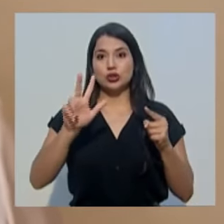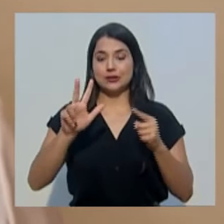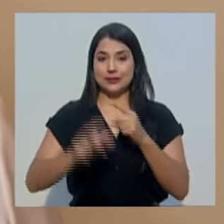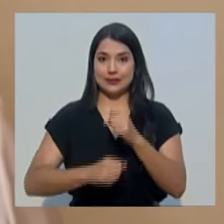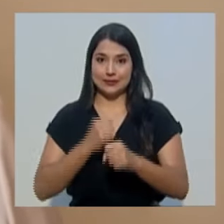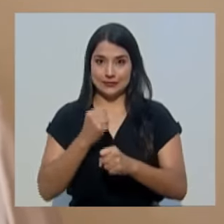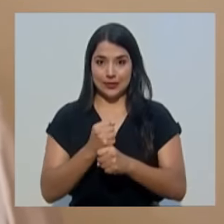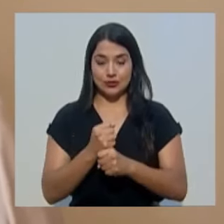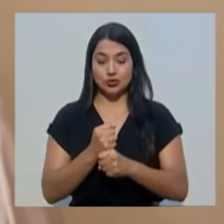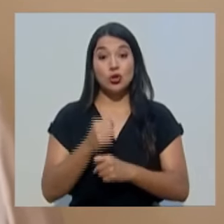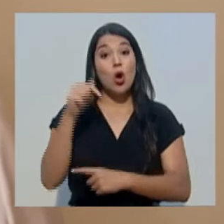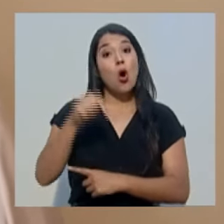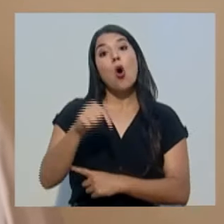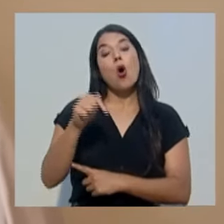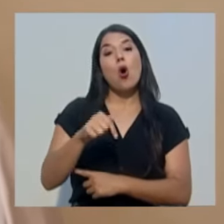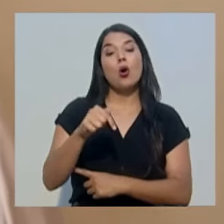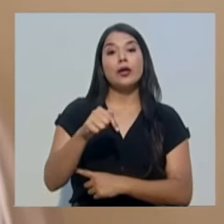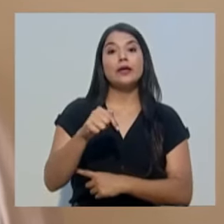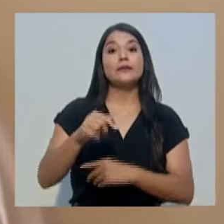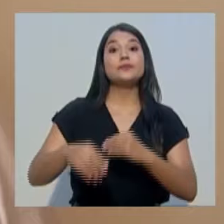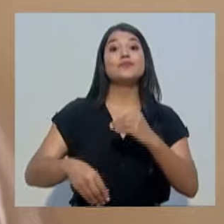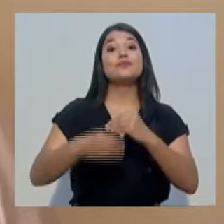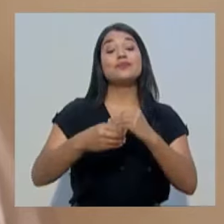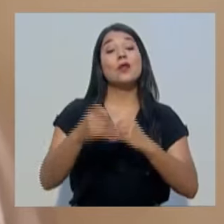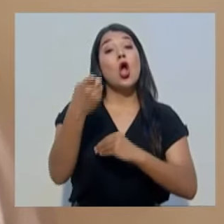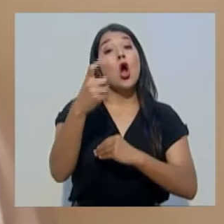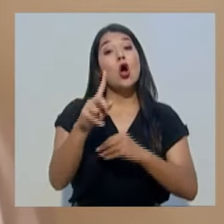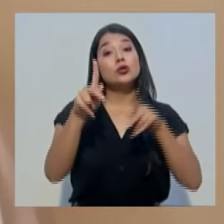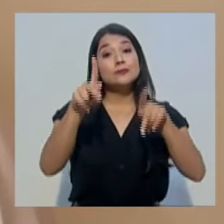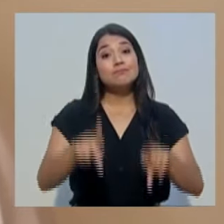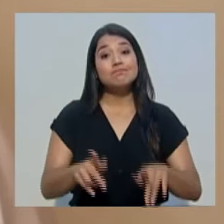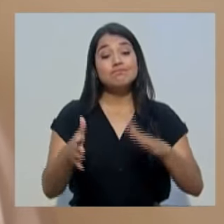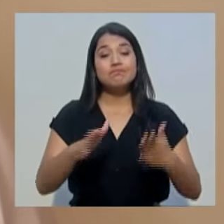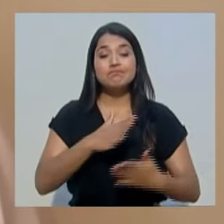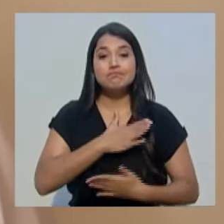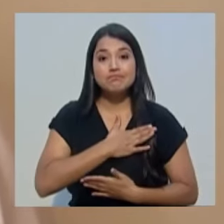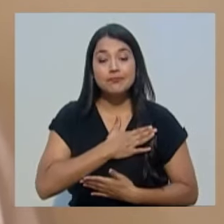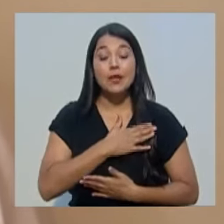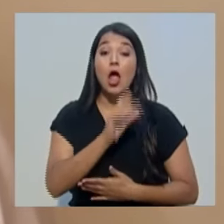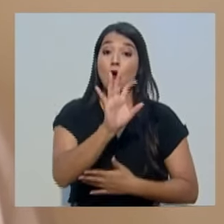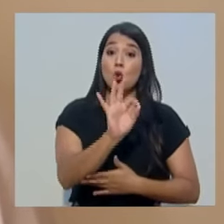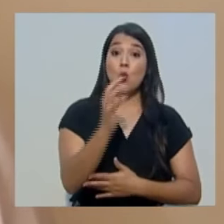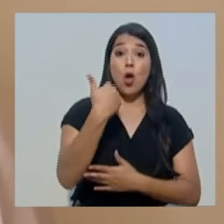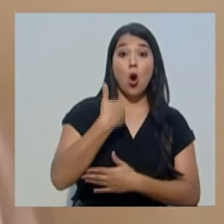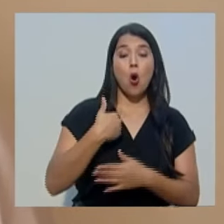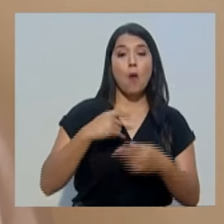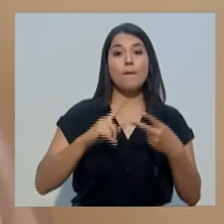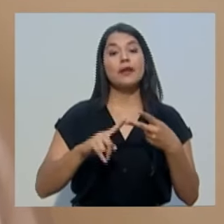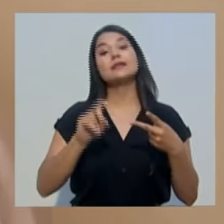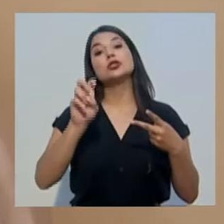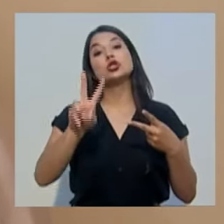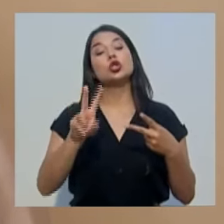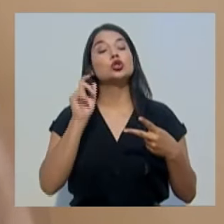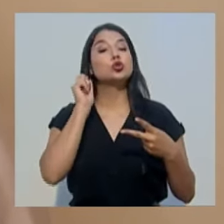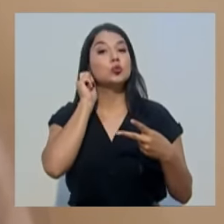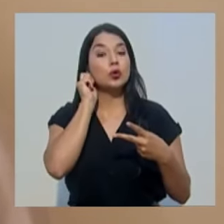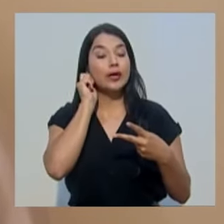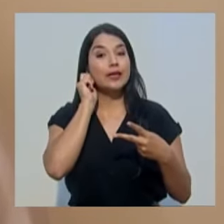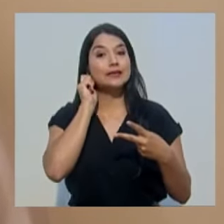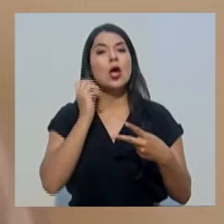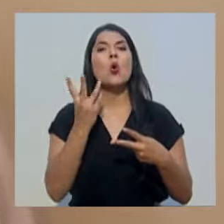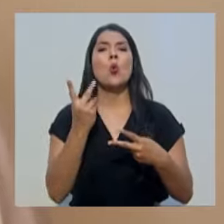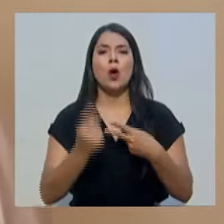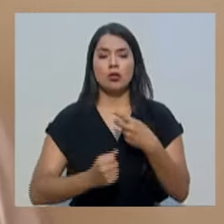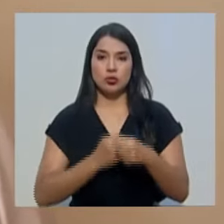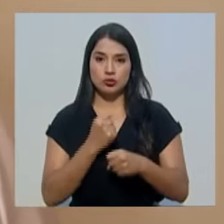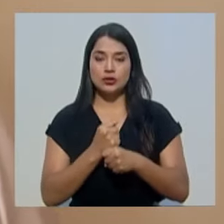años. Para hoy se reportan 11 de lamentables fallecimientos, 9 son hombres y 2 son mujeres,